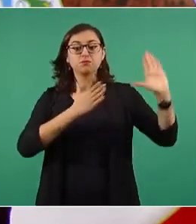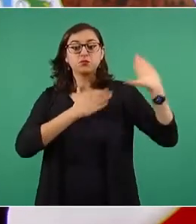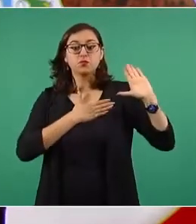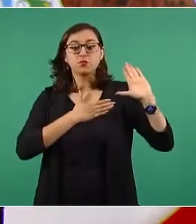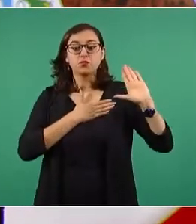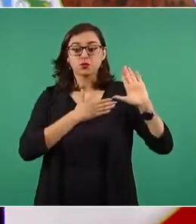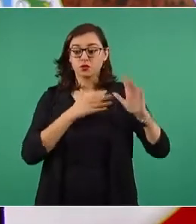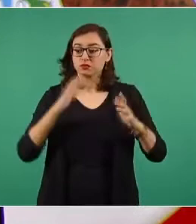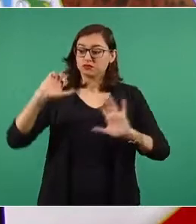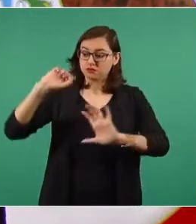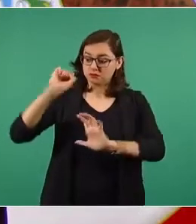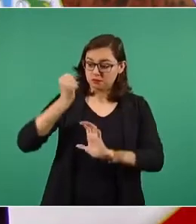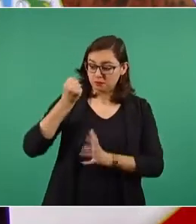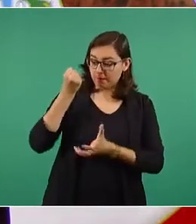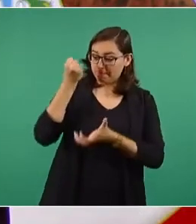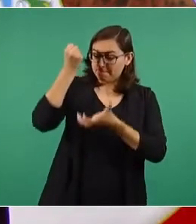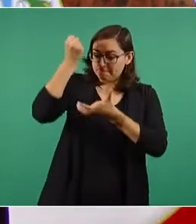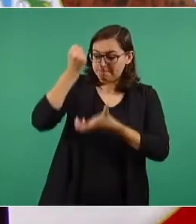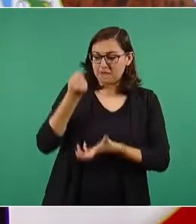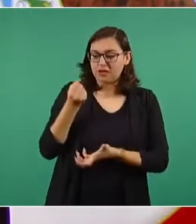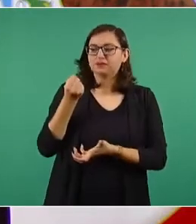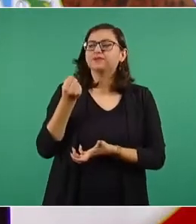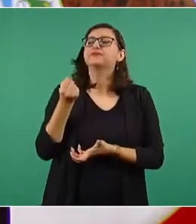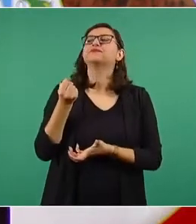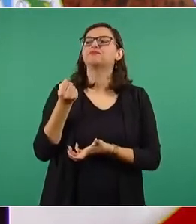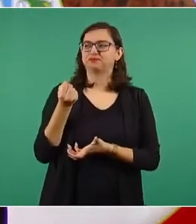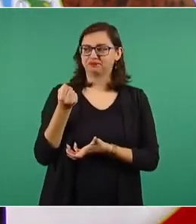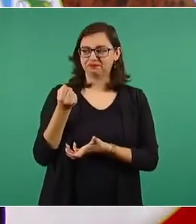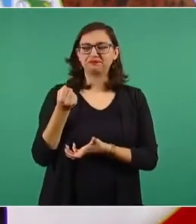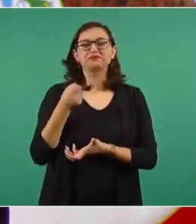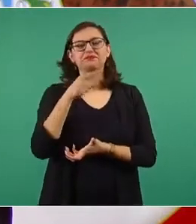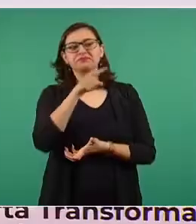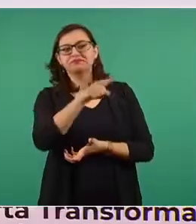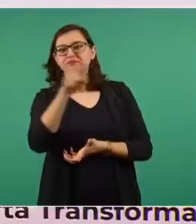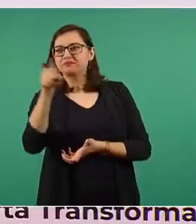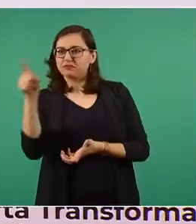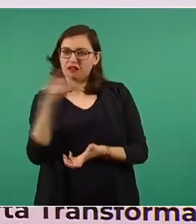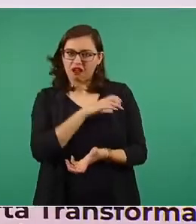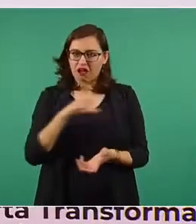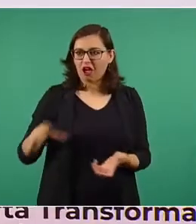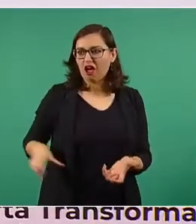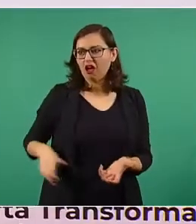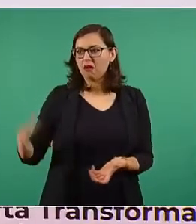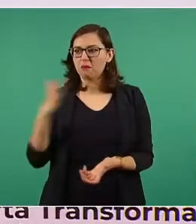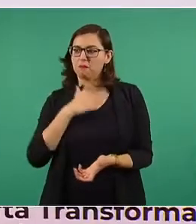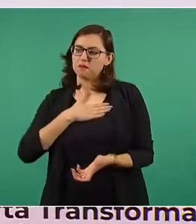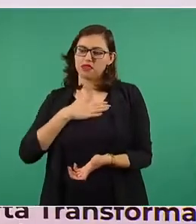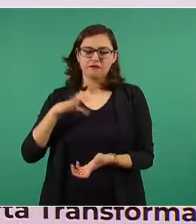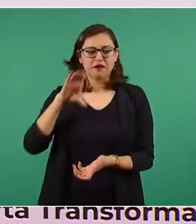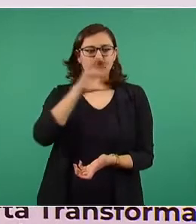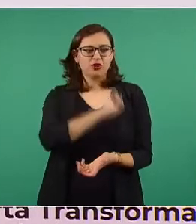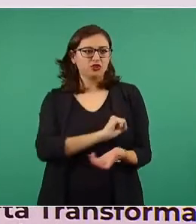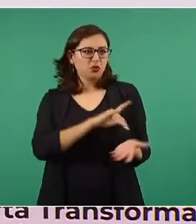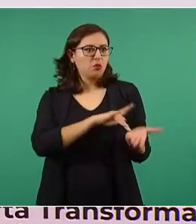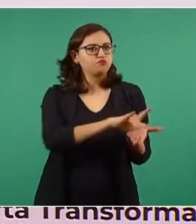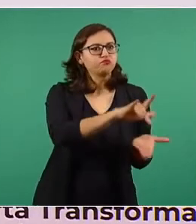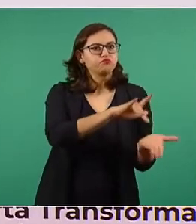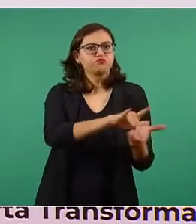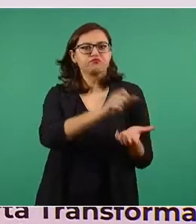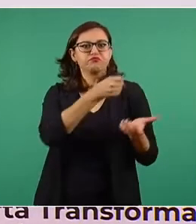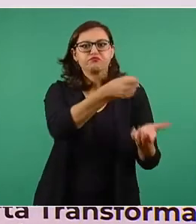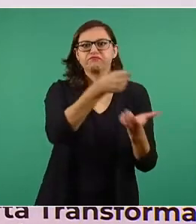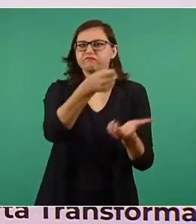se utilizaría para beneficiar a ningún candidato y a ningún partido.